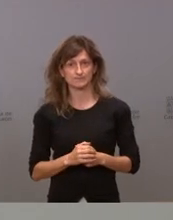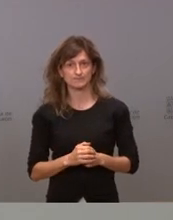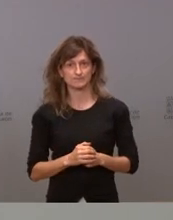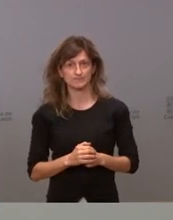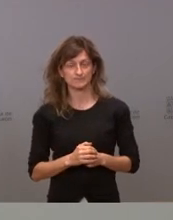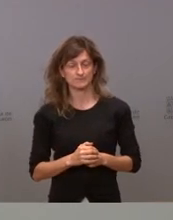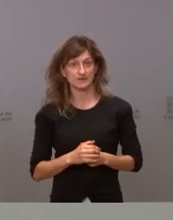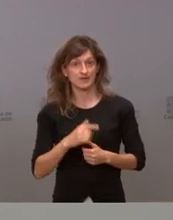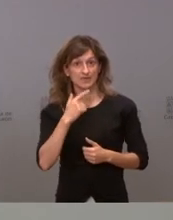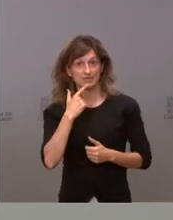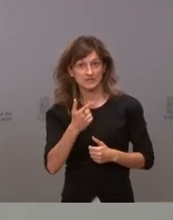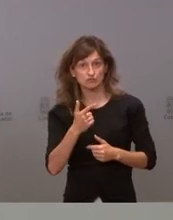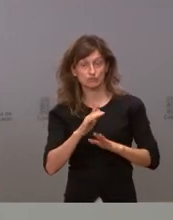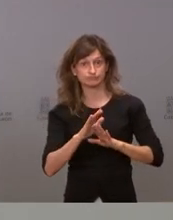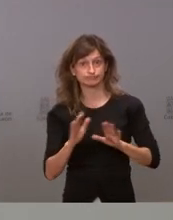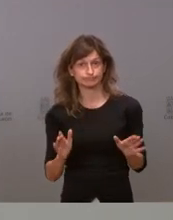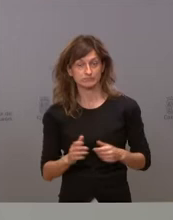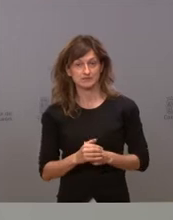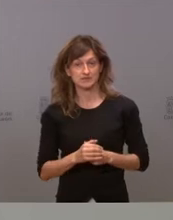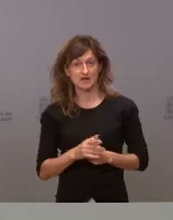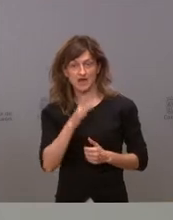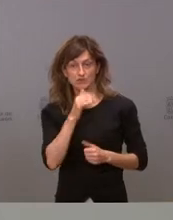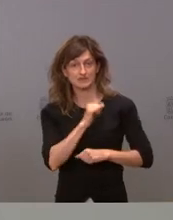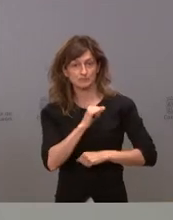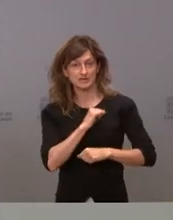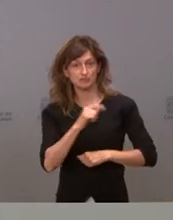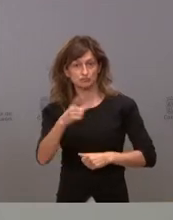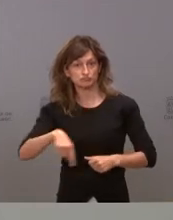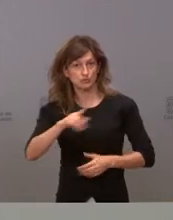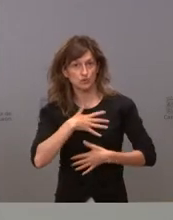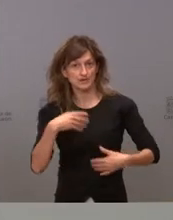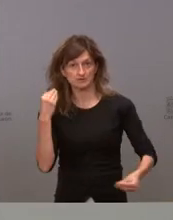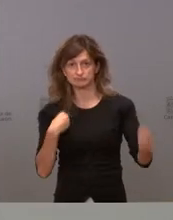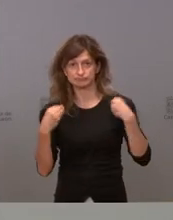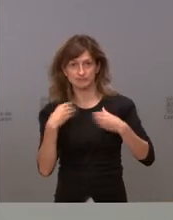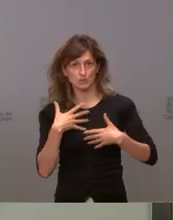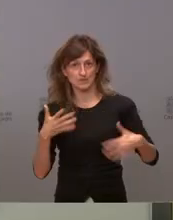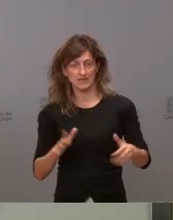dicho esto quedamos a su disposición para las preguntas que nos quieran hacer